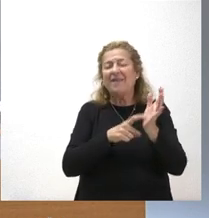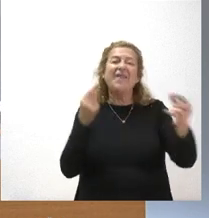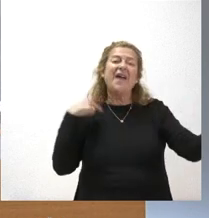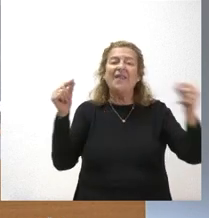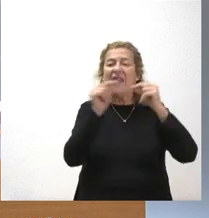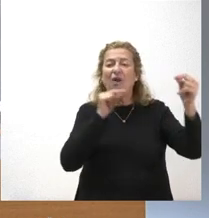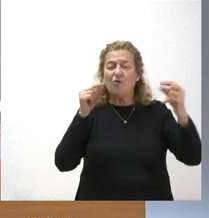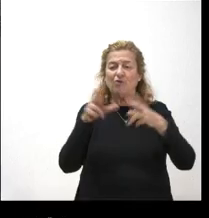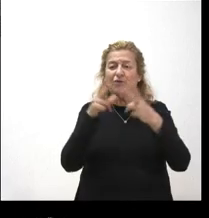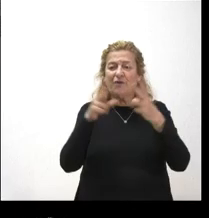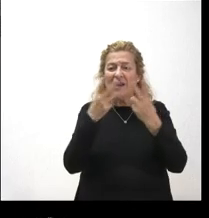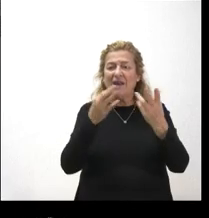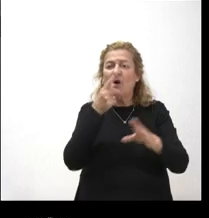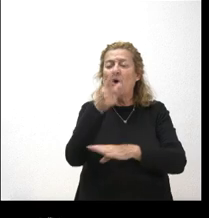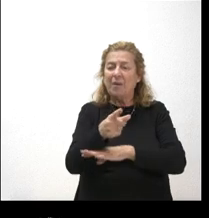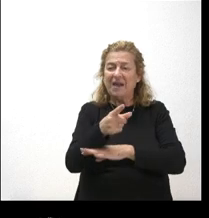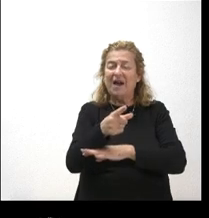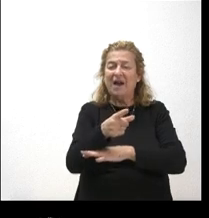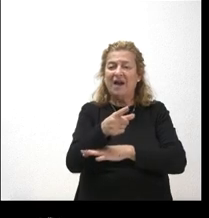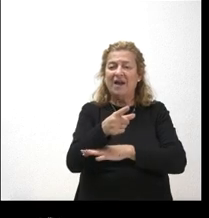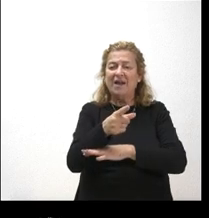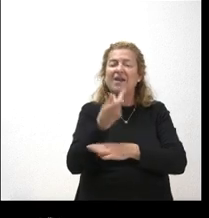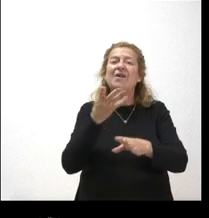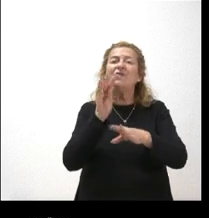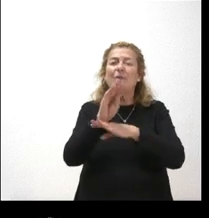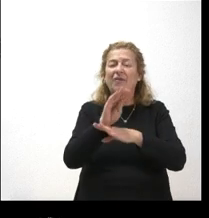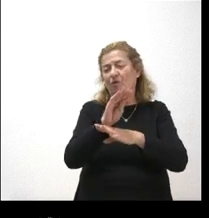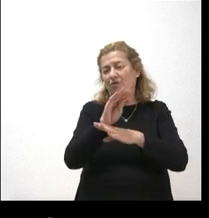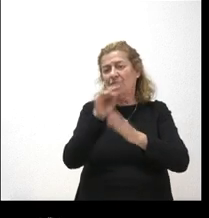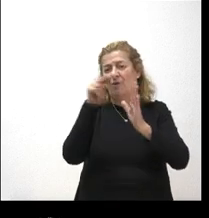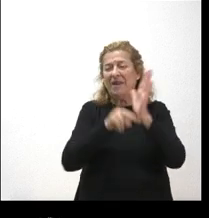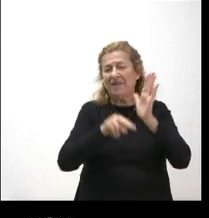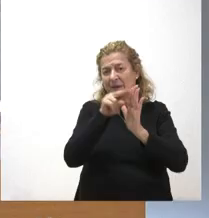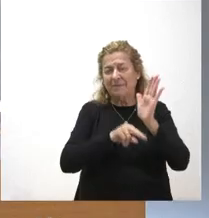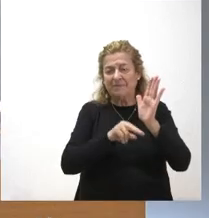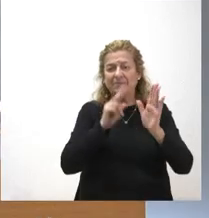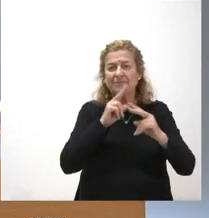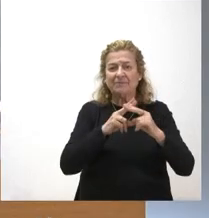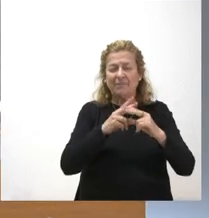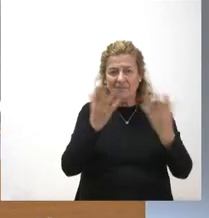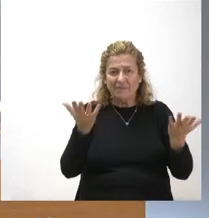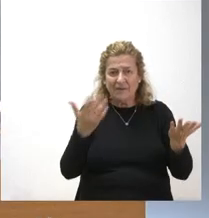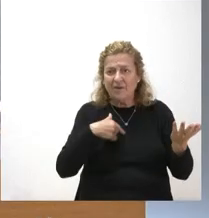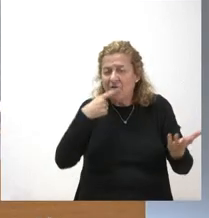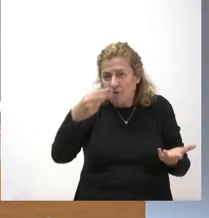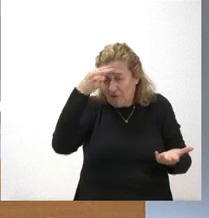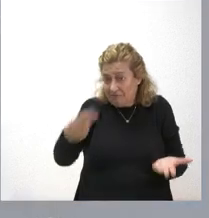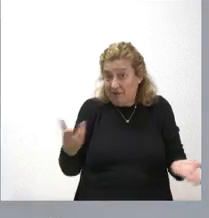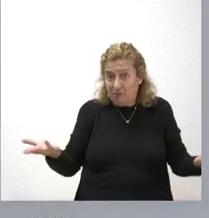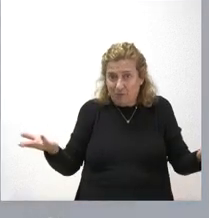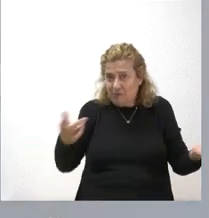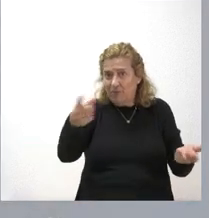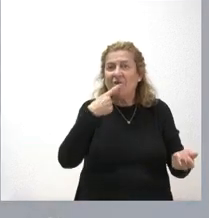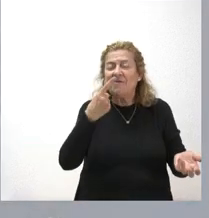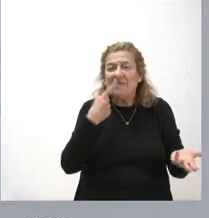social que obliga a la subvención nominativa? Bueno como les digo es del respeto decía usted